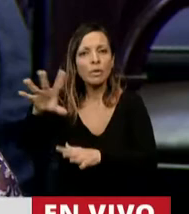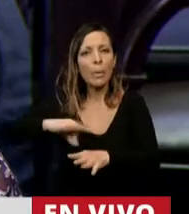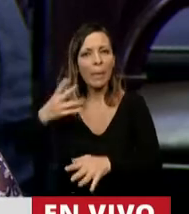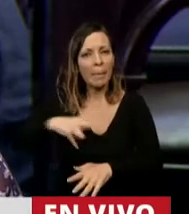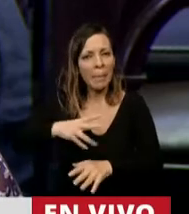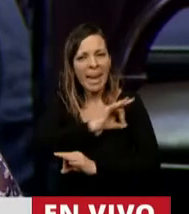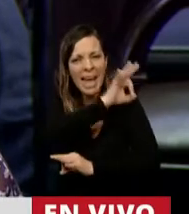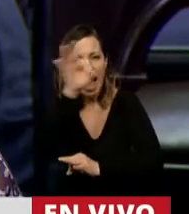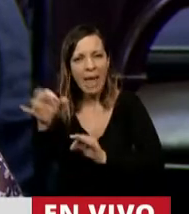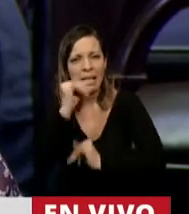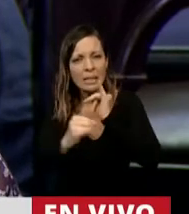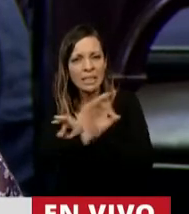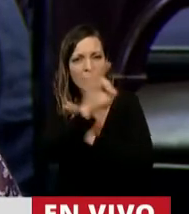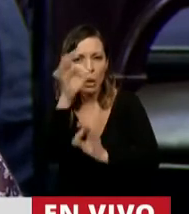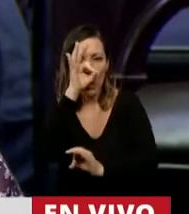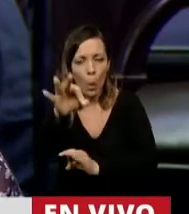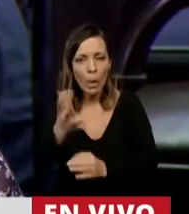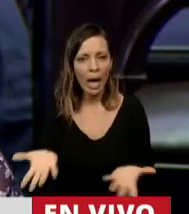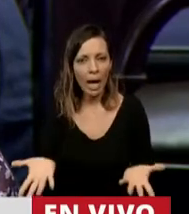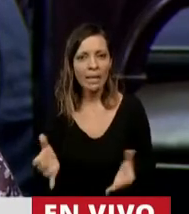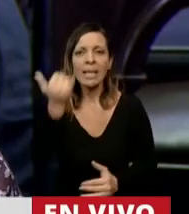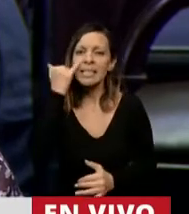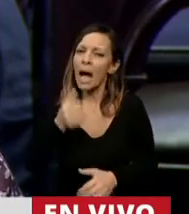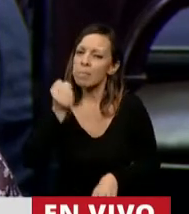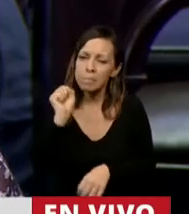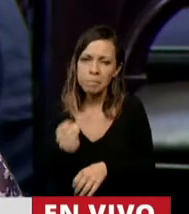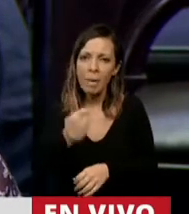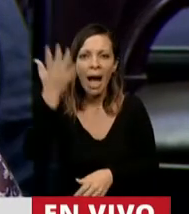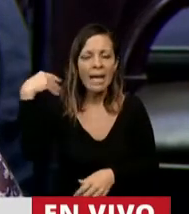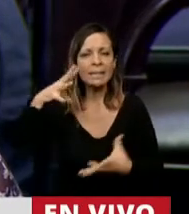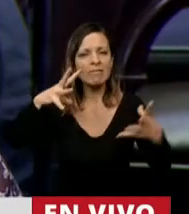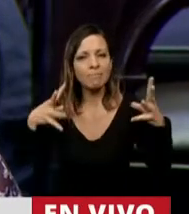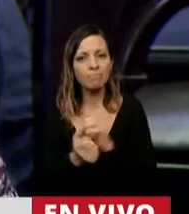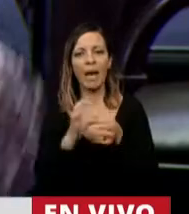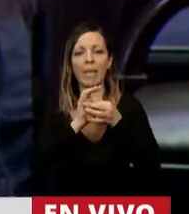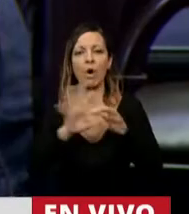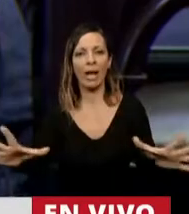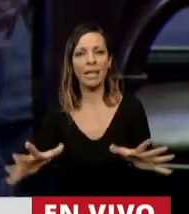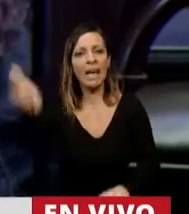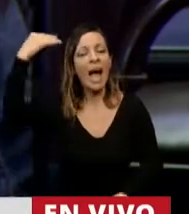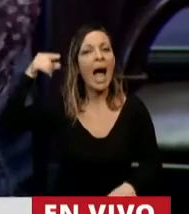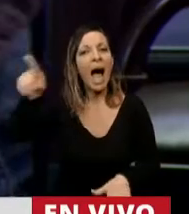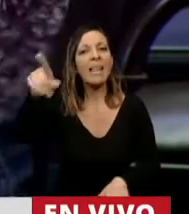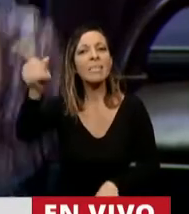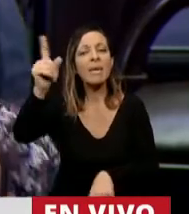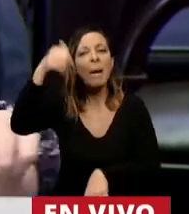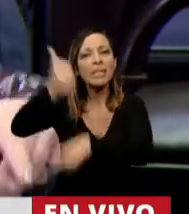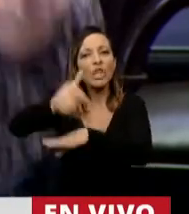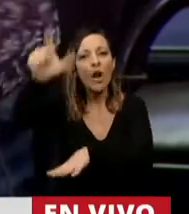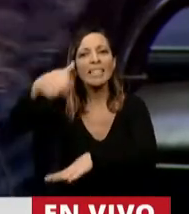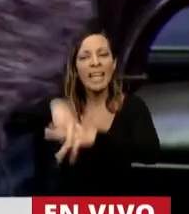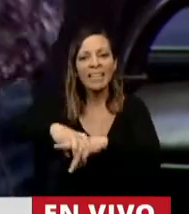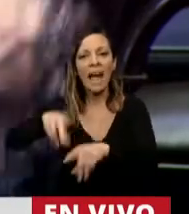y de su vida pública en ningún tribunal. Ya le hicieron demasiado daño a la democracia. Cuando el que estaba sentado ahí